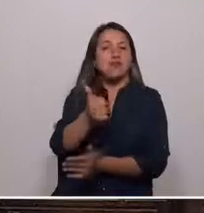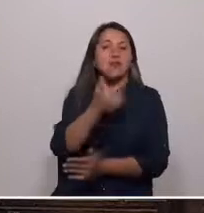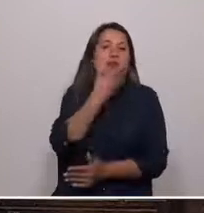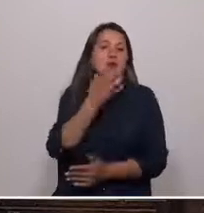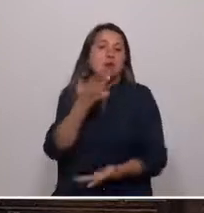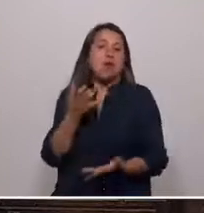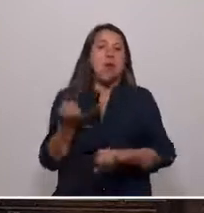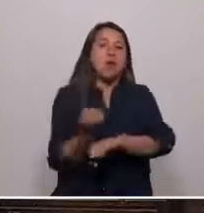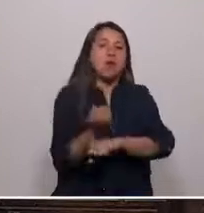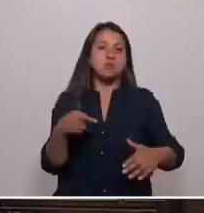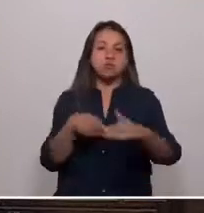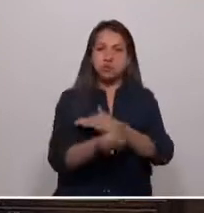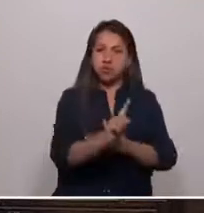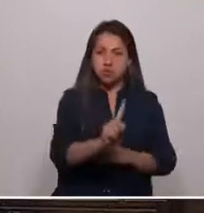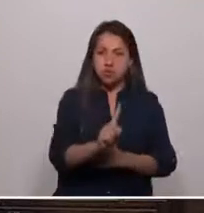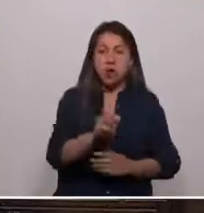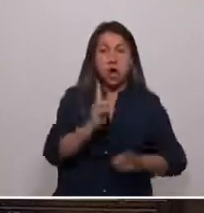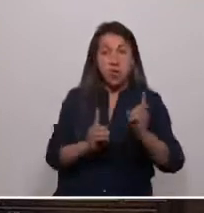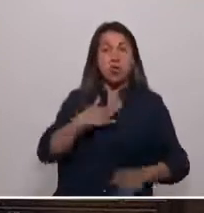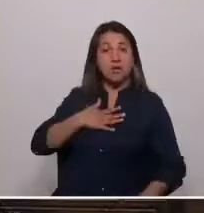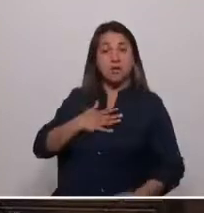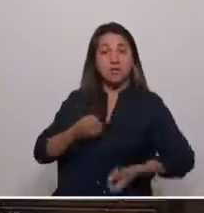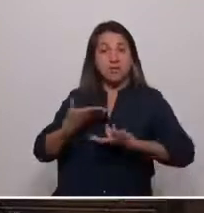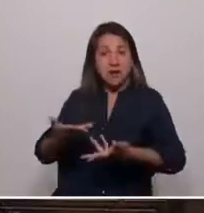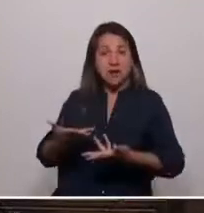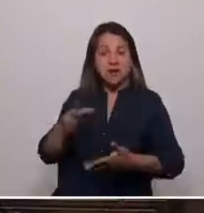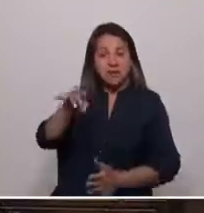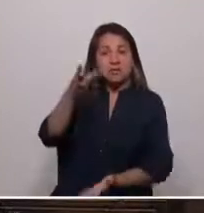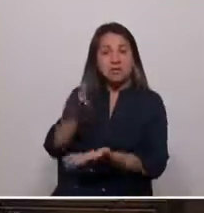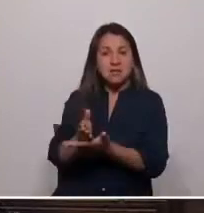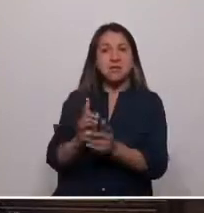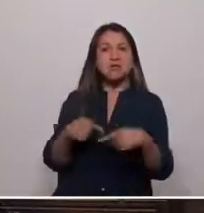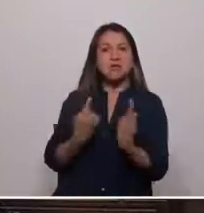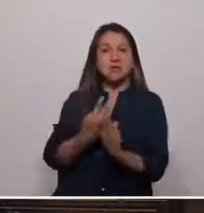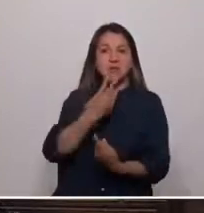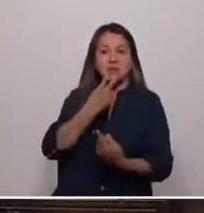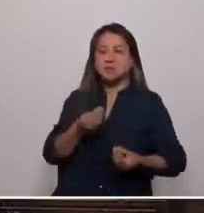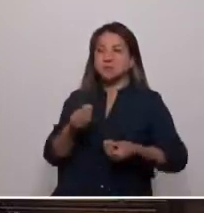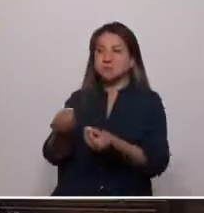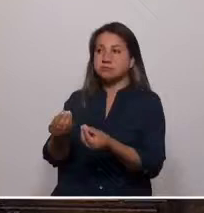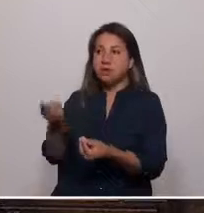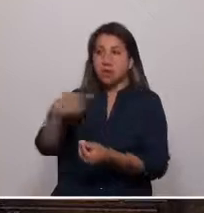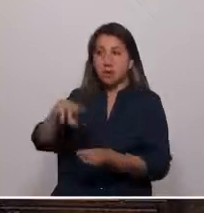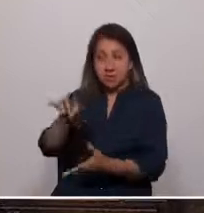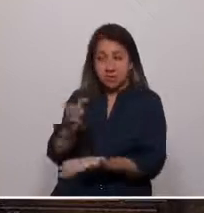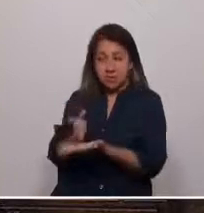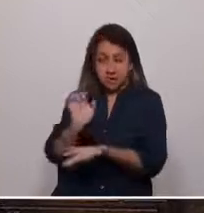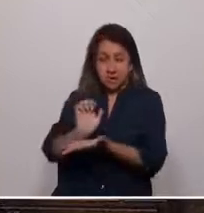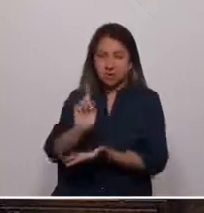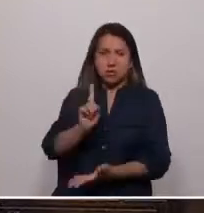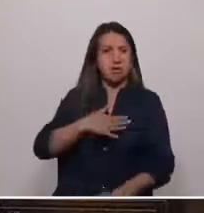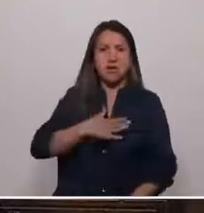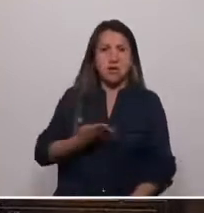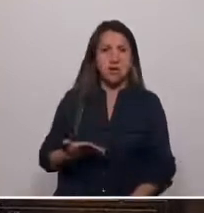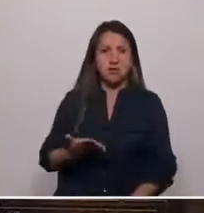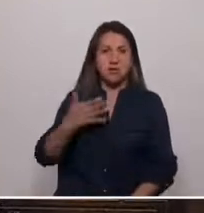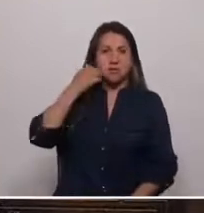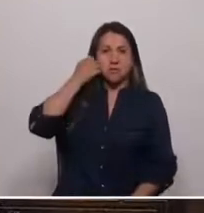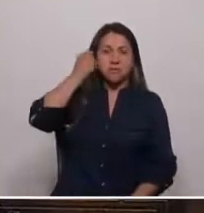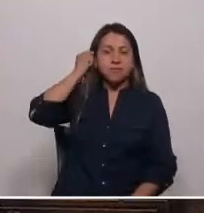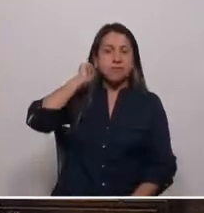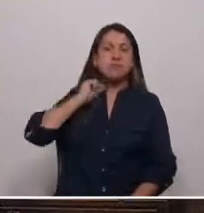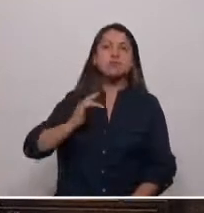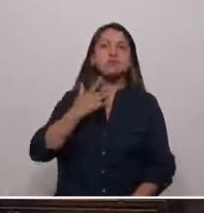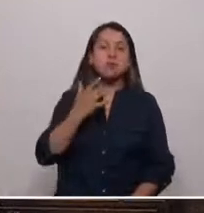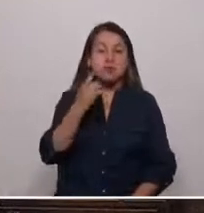y al que muchos tienen intenciones de entregarle la decisión de nuestras vidas. No quiero un Estado omnipresente, ya que como